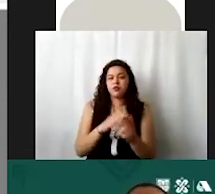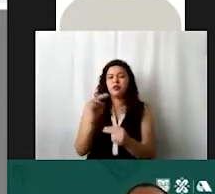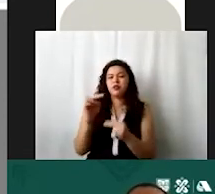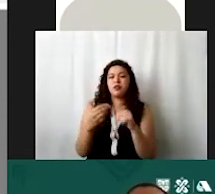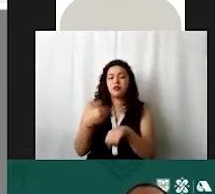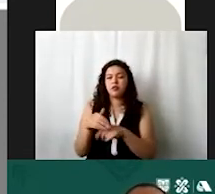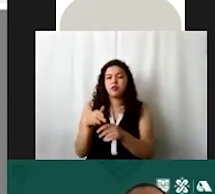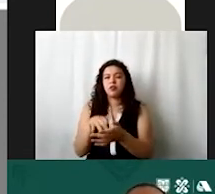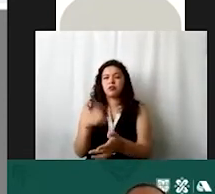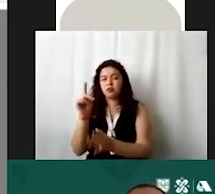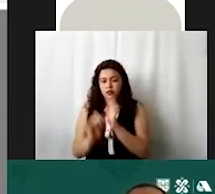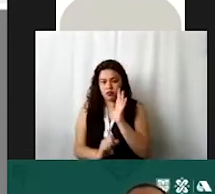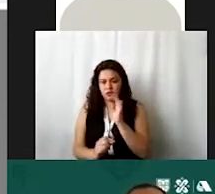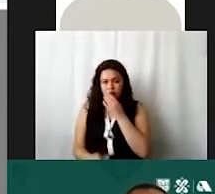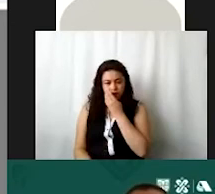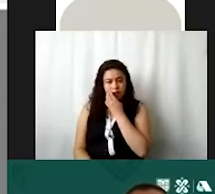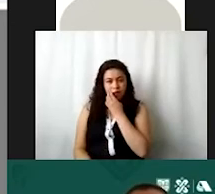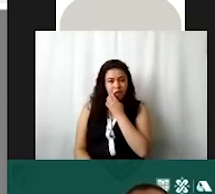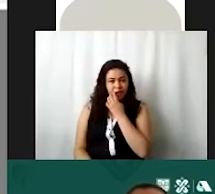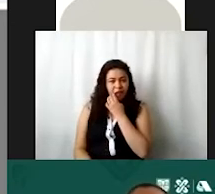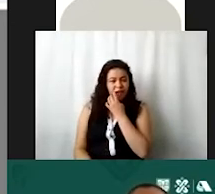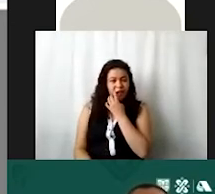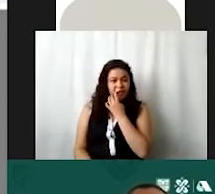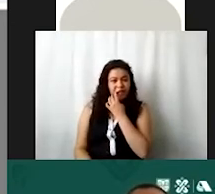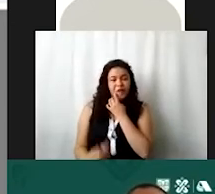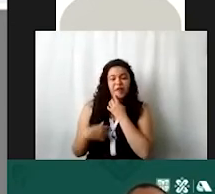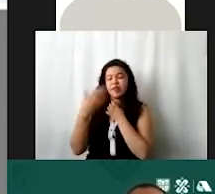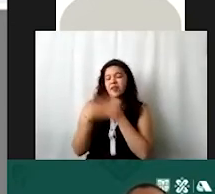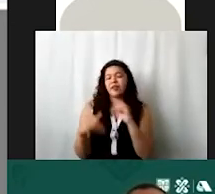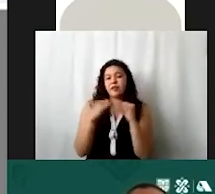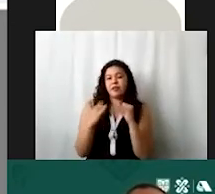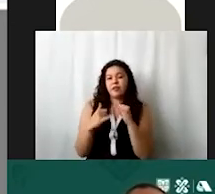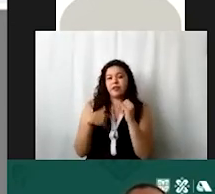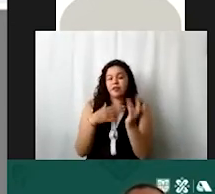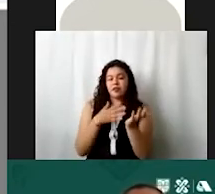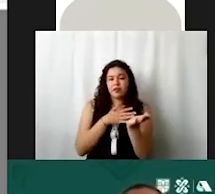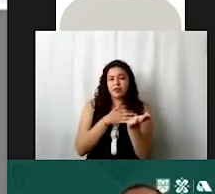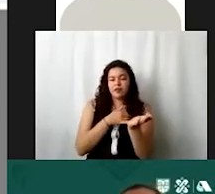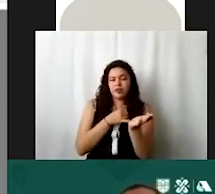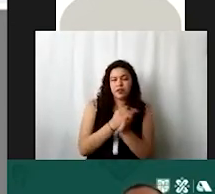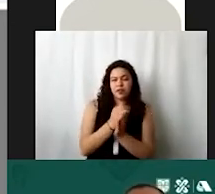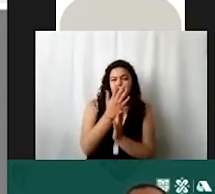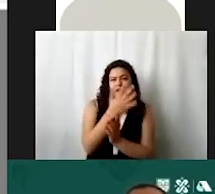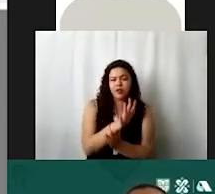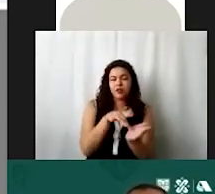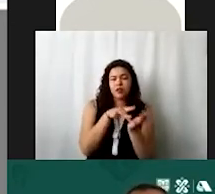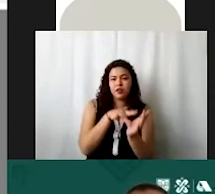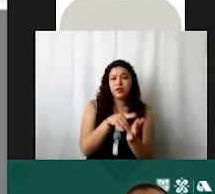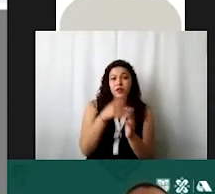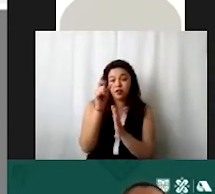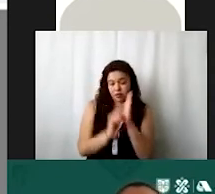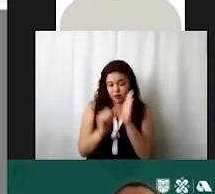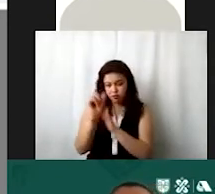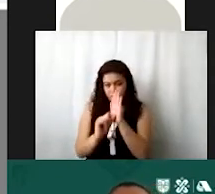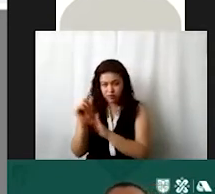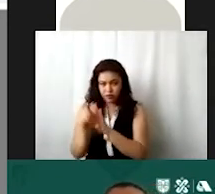si voy a manejar a 10 instituciones voy a definir si a esas 10 las voy a apoyar mes por mes